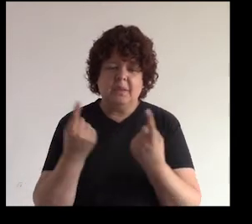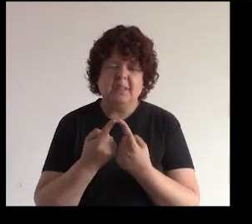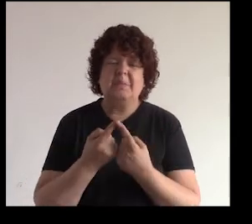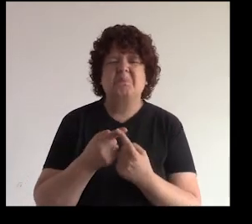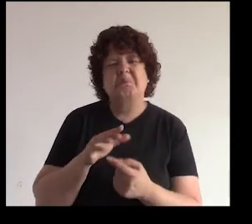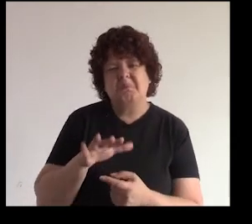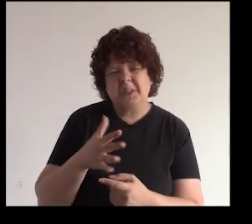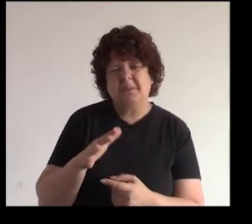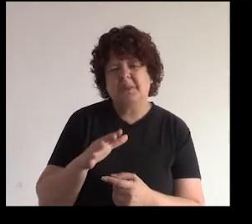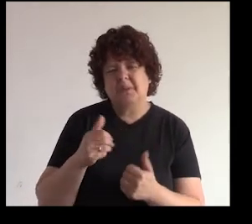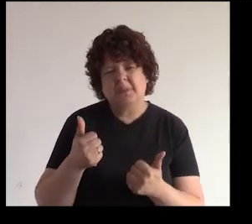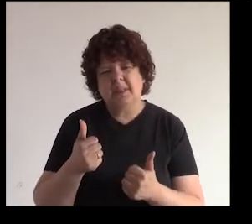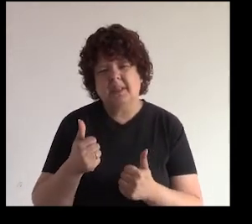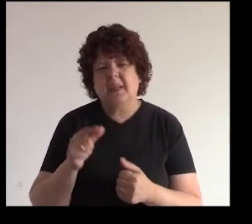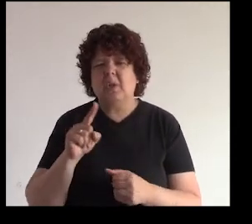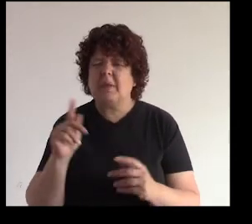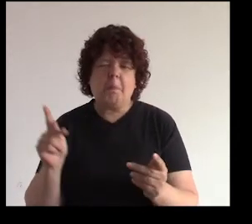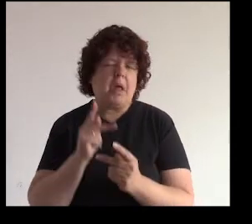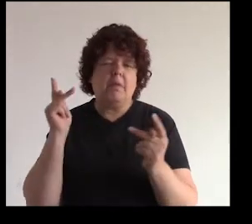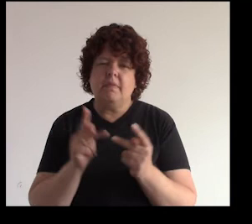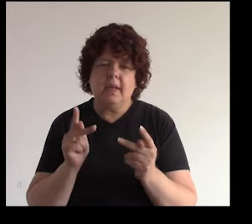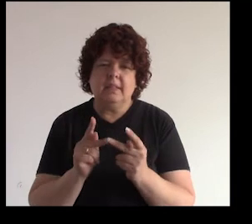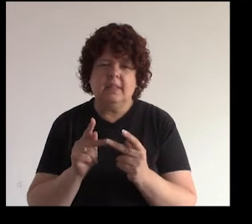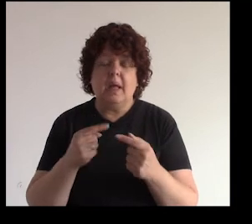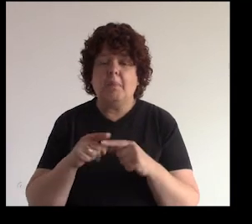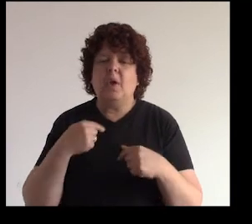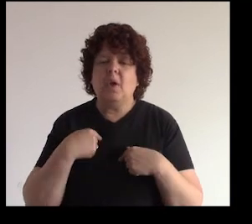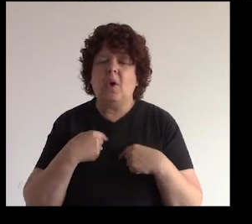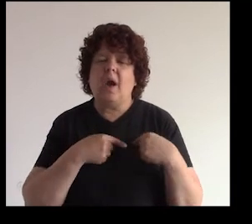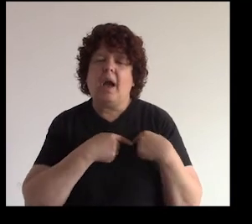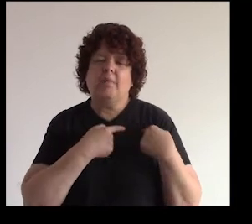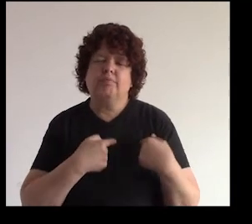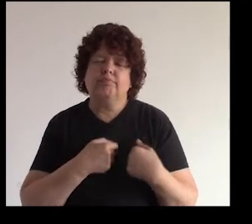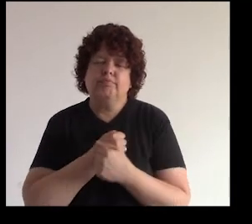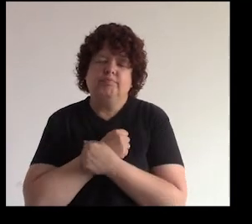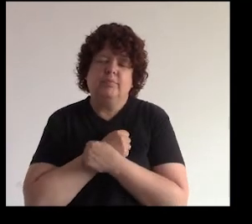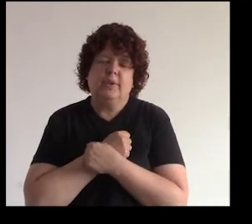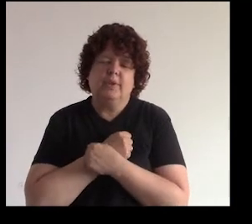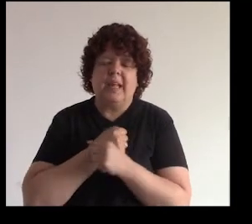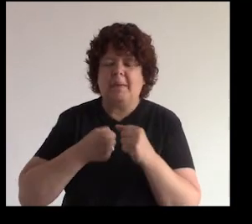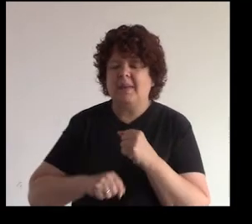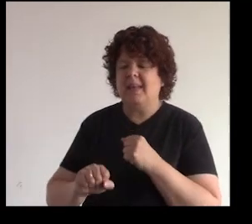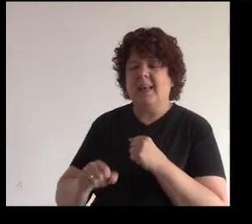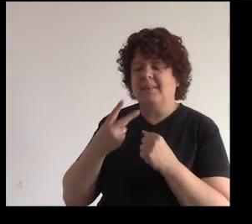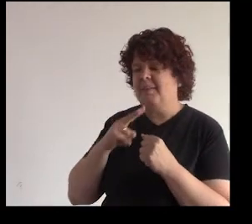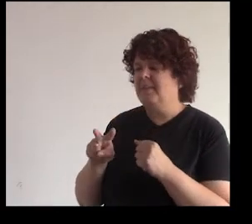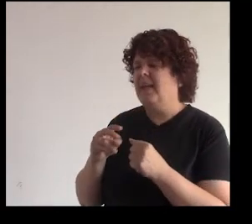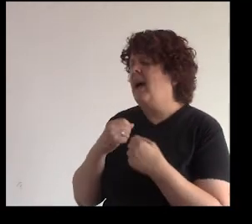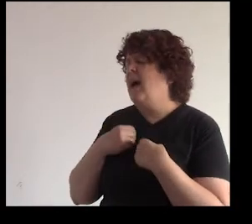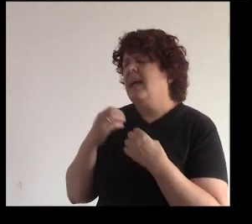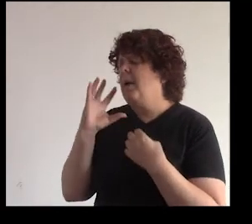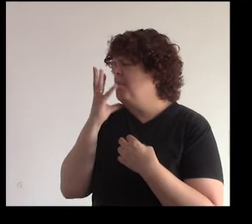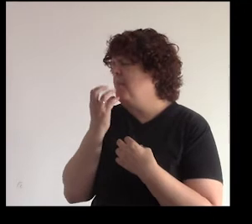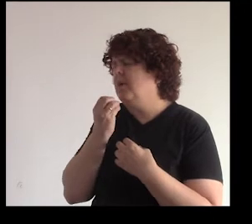más o menos bien no me va a salir tal vez como yo quería pero la hice con tanto amor que mi hija me va a decir la torta más maravillosa